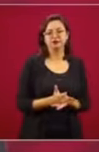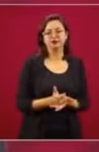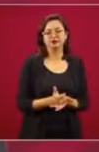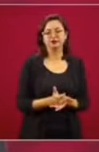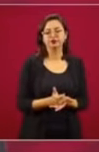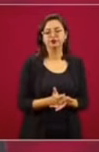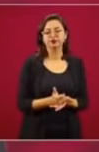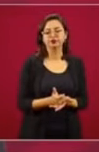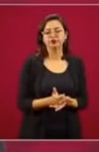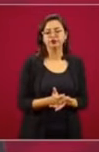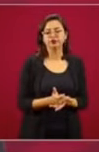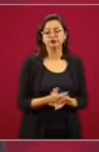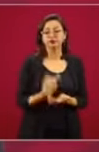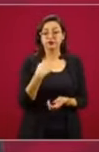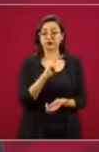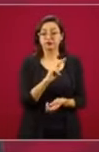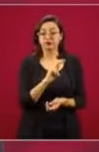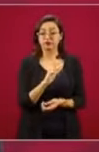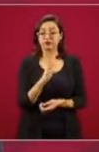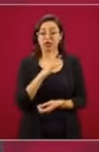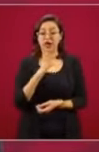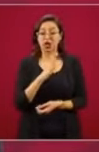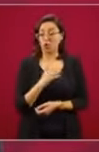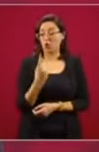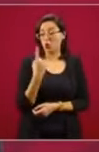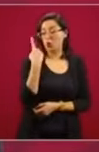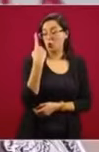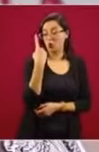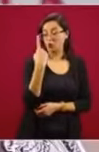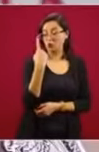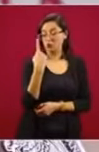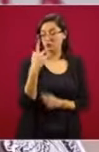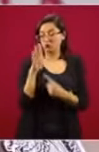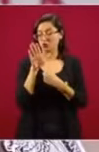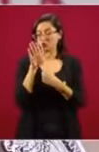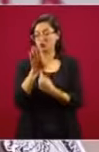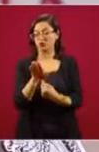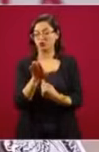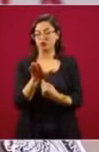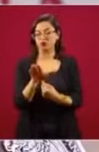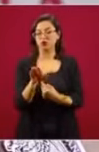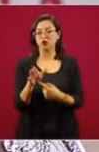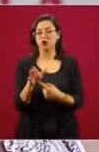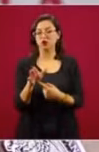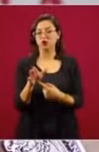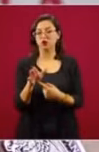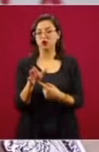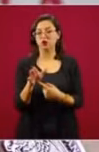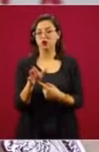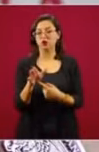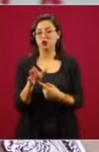Hay un ejemplo que es Tlaxcala,